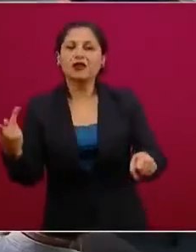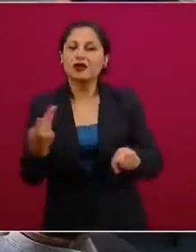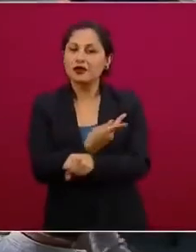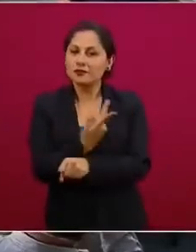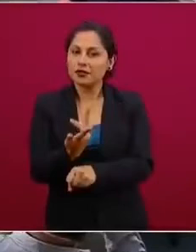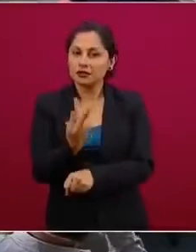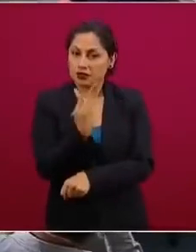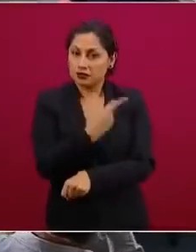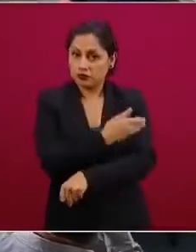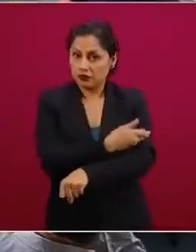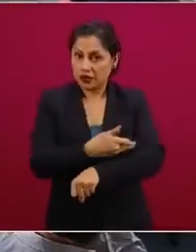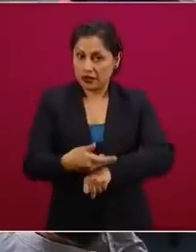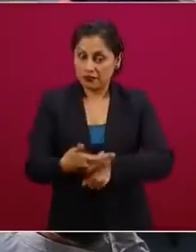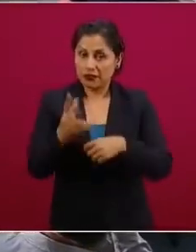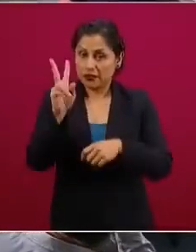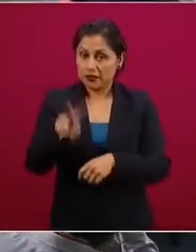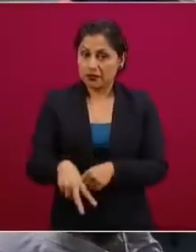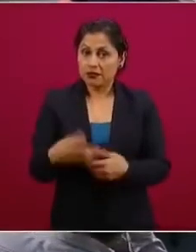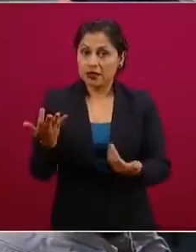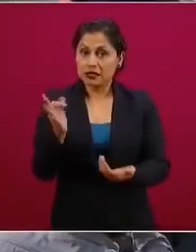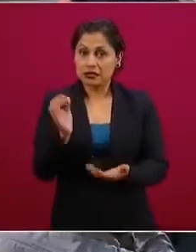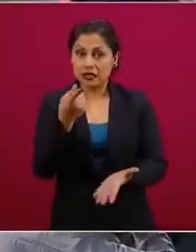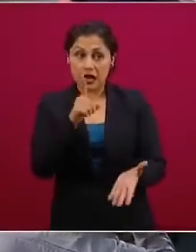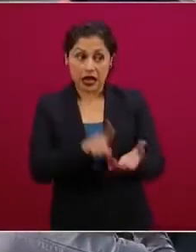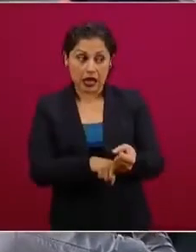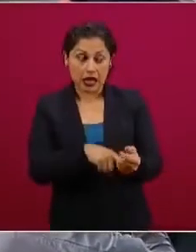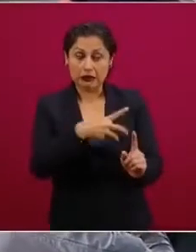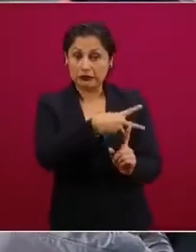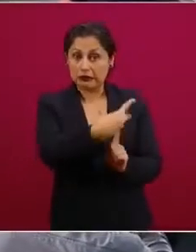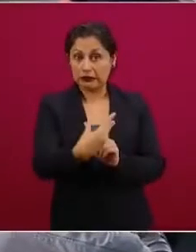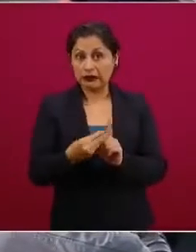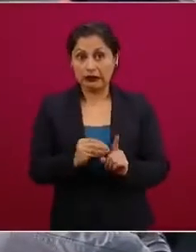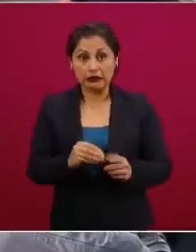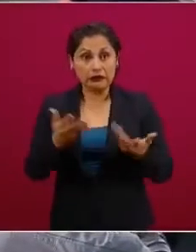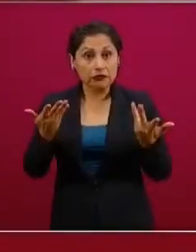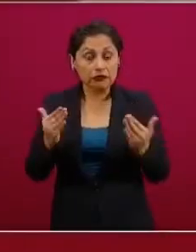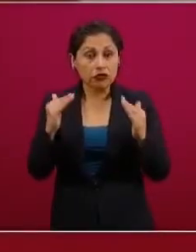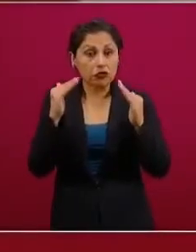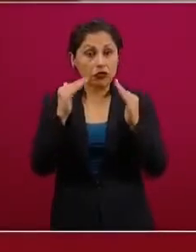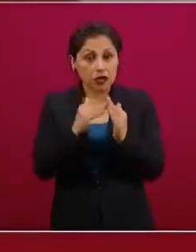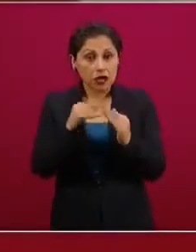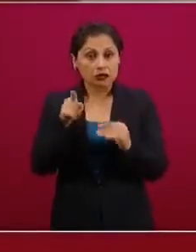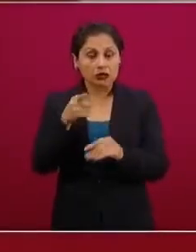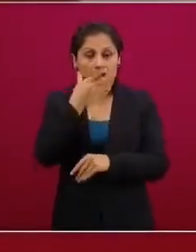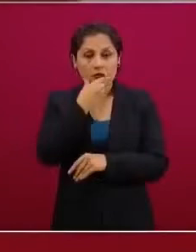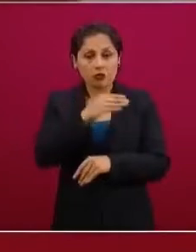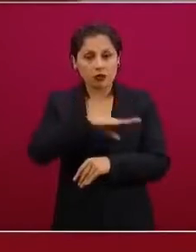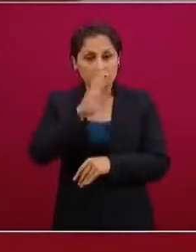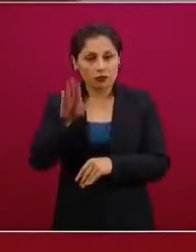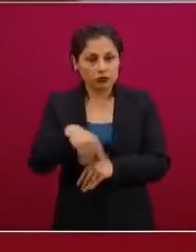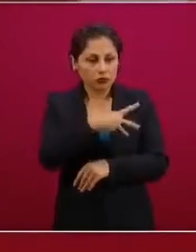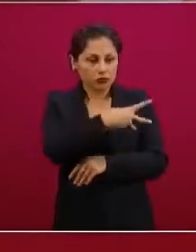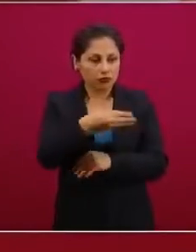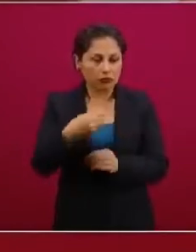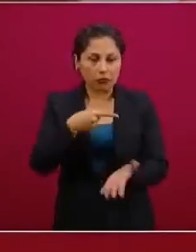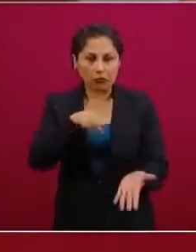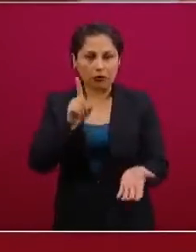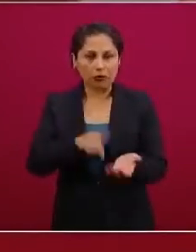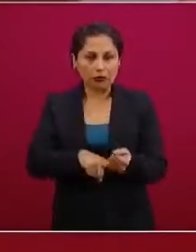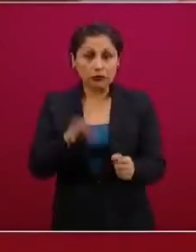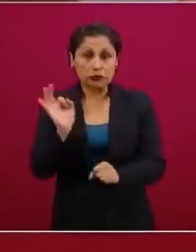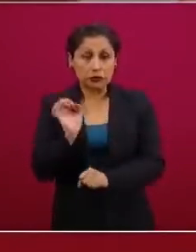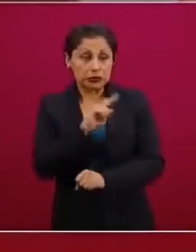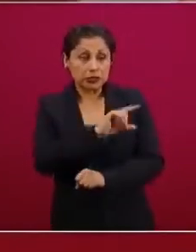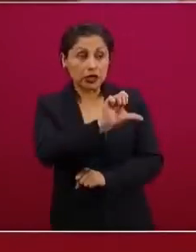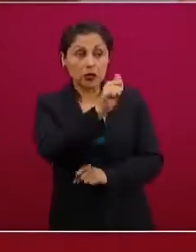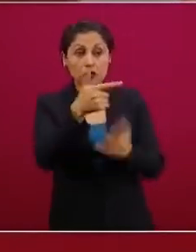familia, puede ser que esté contagiada, la casa donde murió, etcétera. Y a lo mejor como ellos puede haber muchos otros casos que no